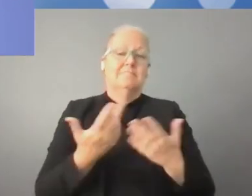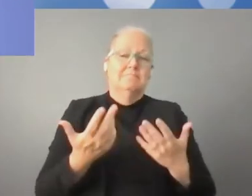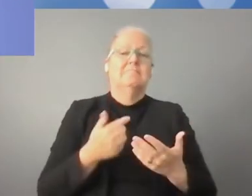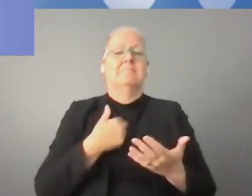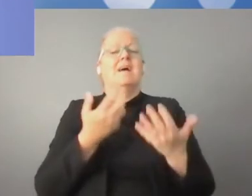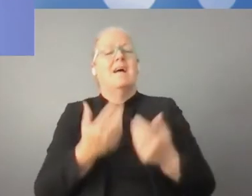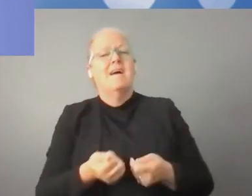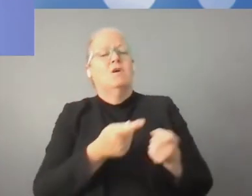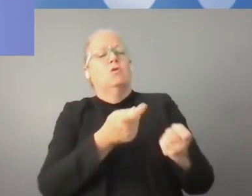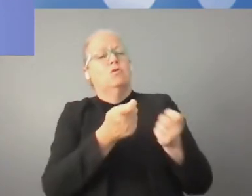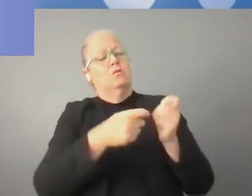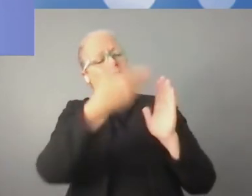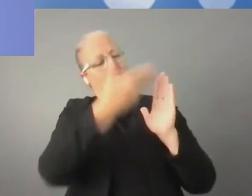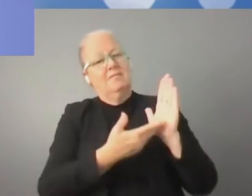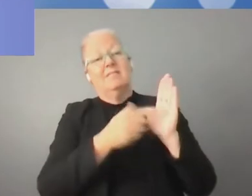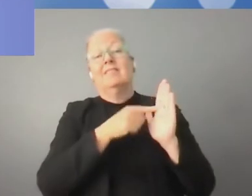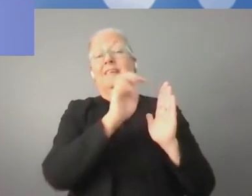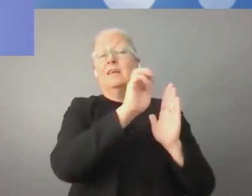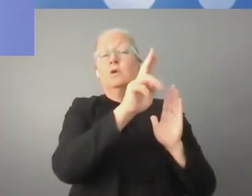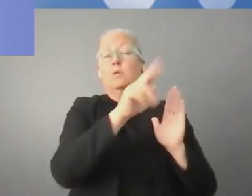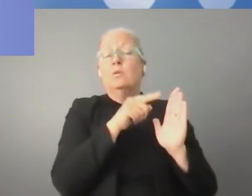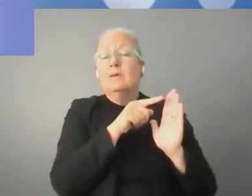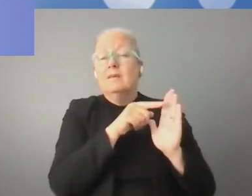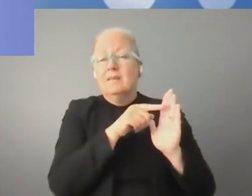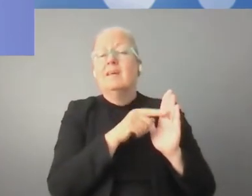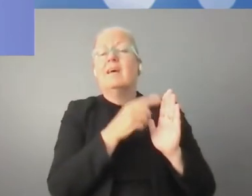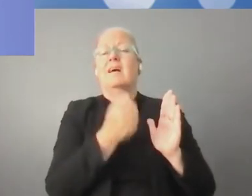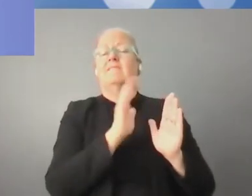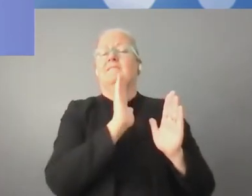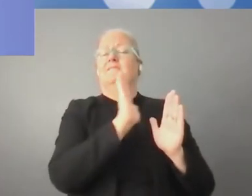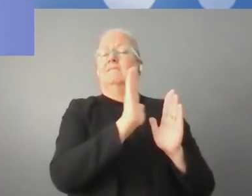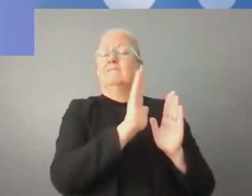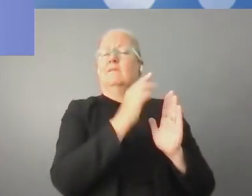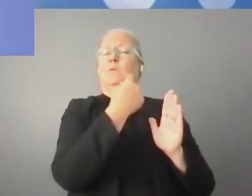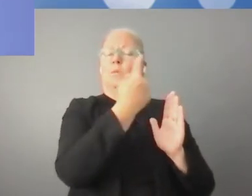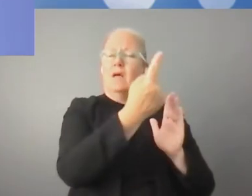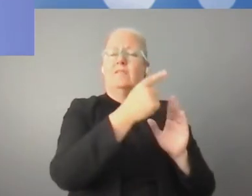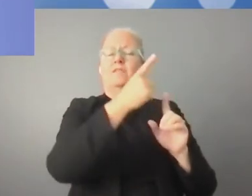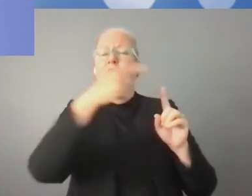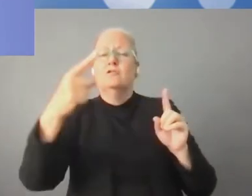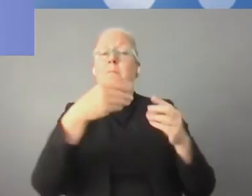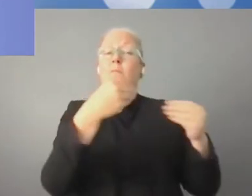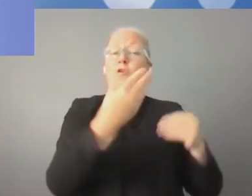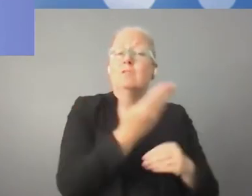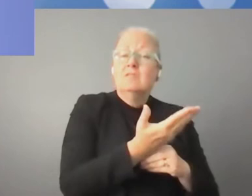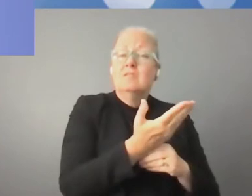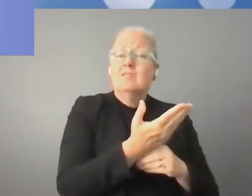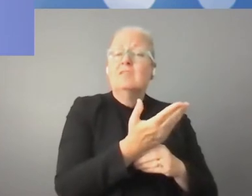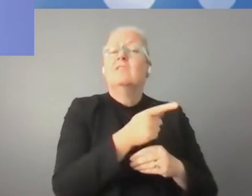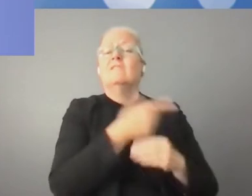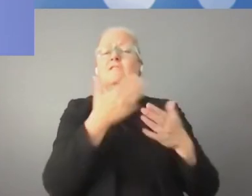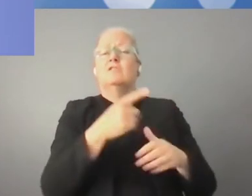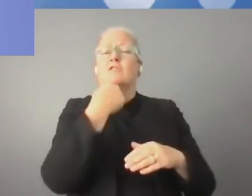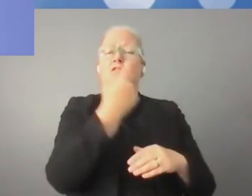El siguiente punto es la regulación o las regulaciones que ya hemos hablado. Letonia es un país pequeño, es un